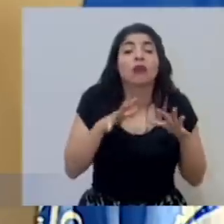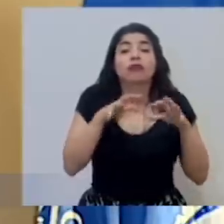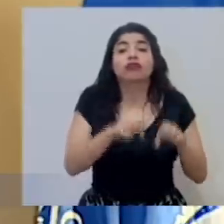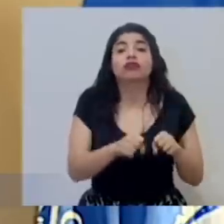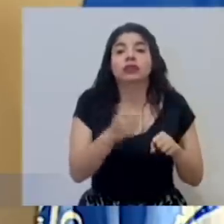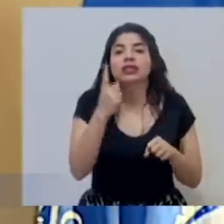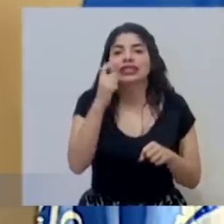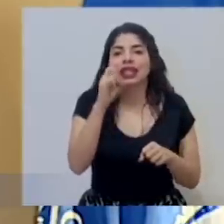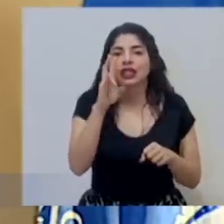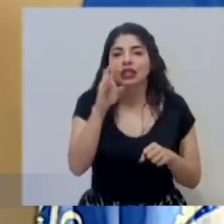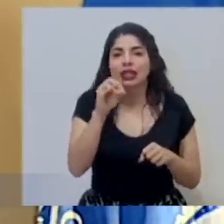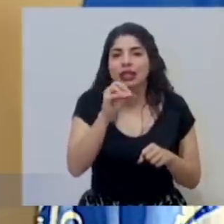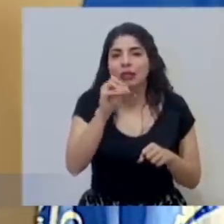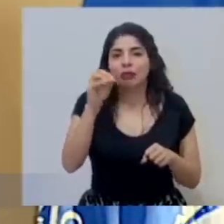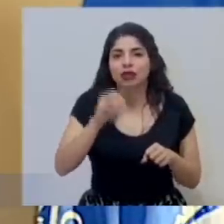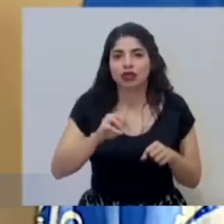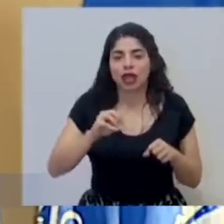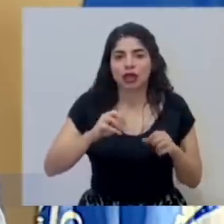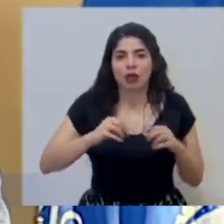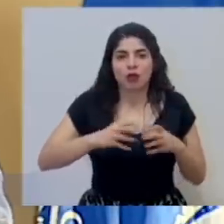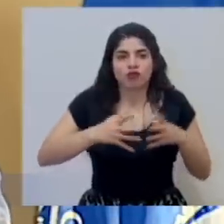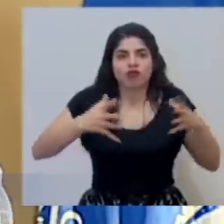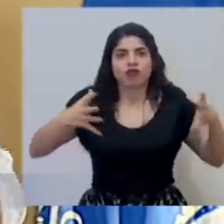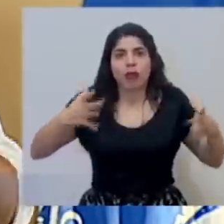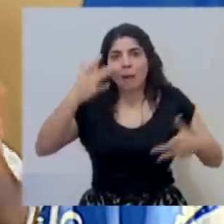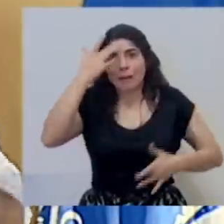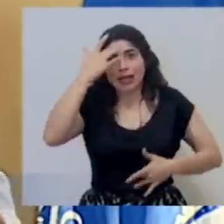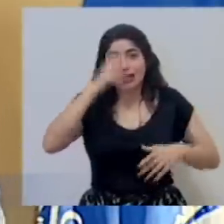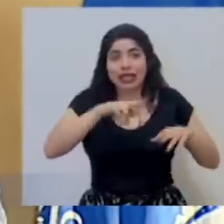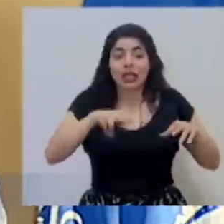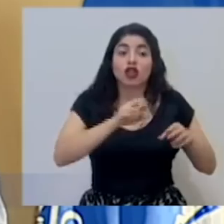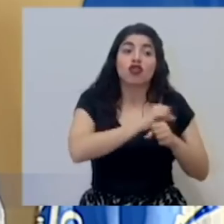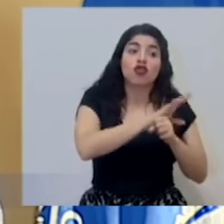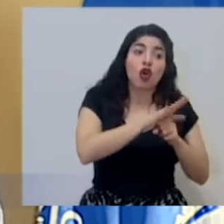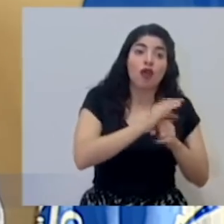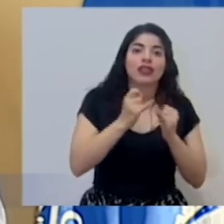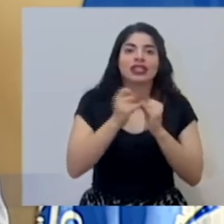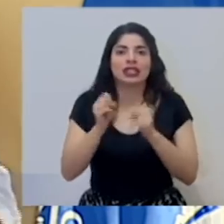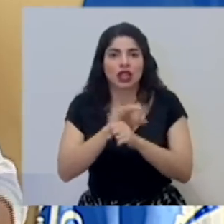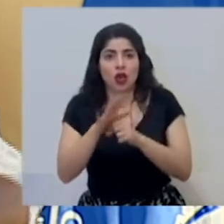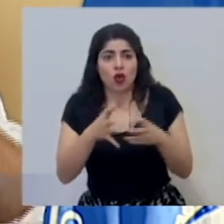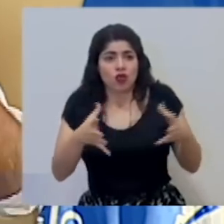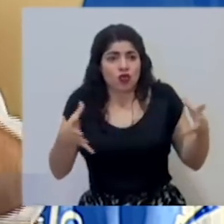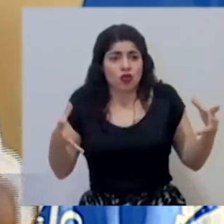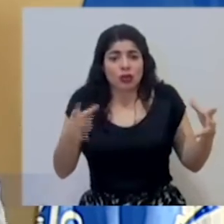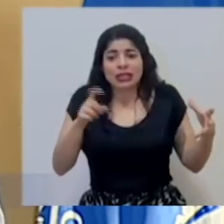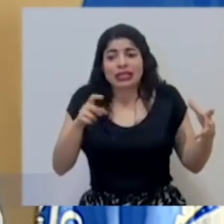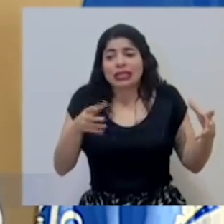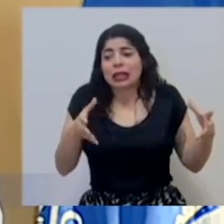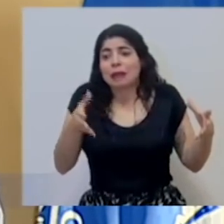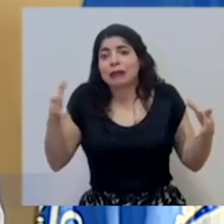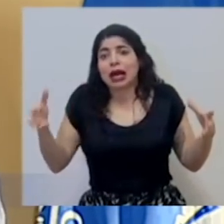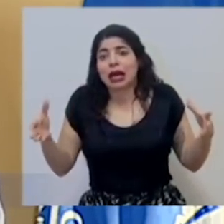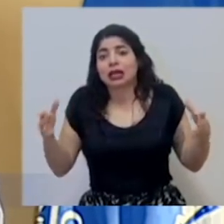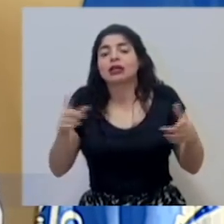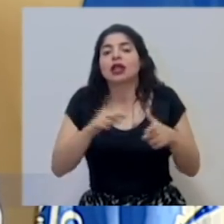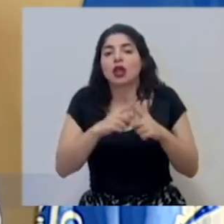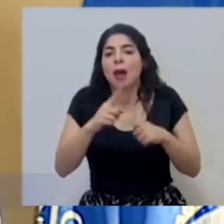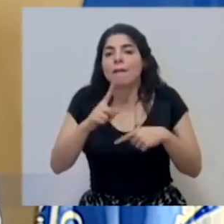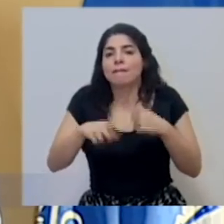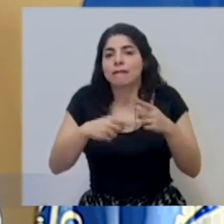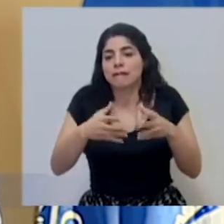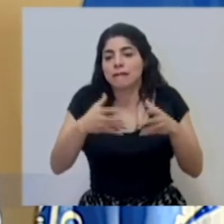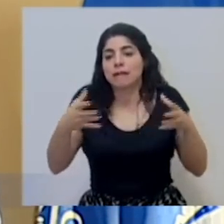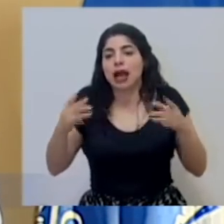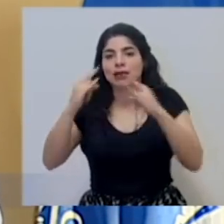ocupación del 170 por ciento de pacientes COVID y de pacientes no COVID. Entonces se amplió con un hospital, se va a ampliar